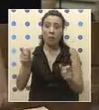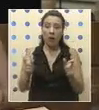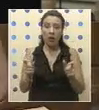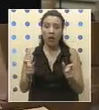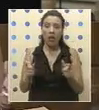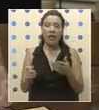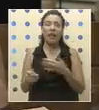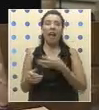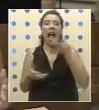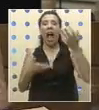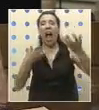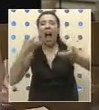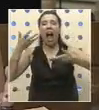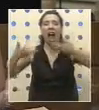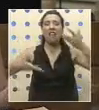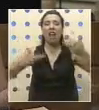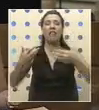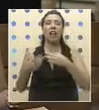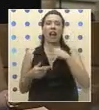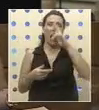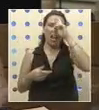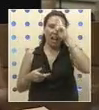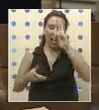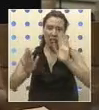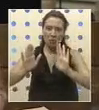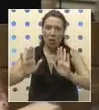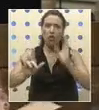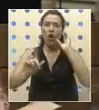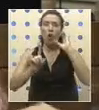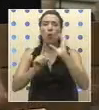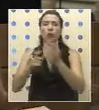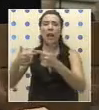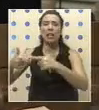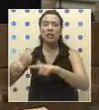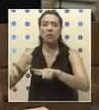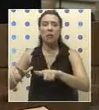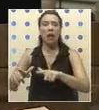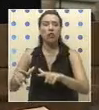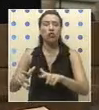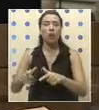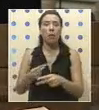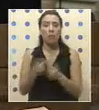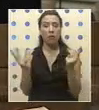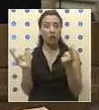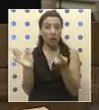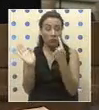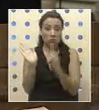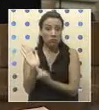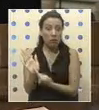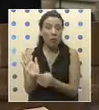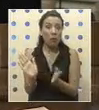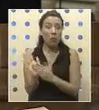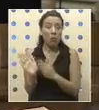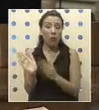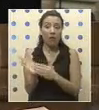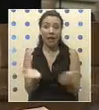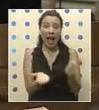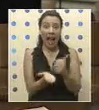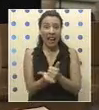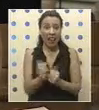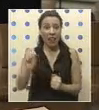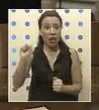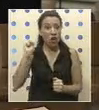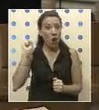pregona y hace gárgaras de que respete y promueve la cultura en los espacios públicos. Esta es una clara prueba de que el alcalde